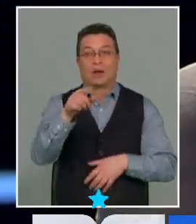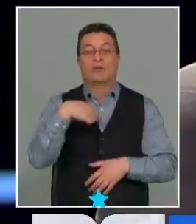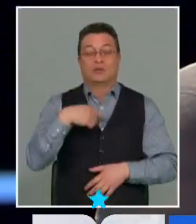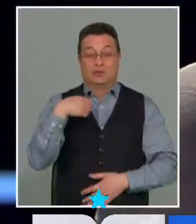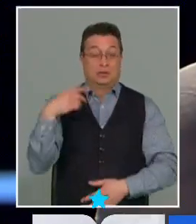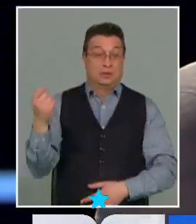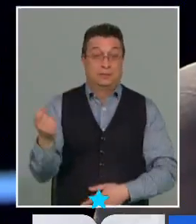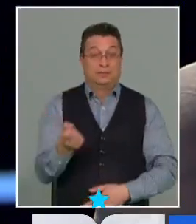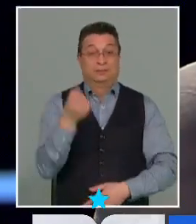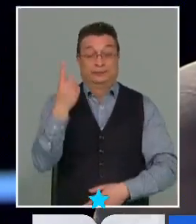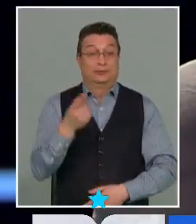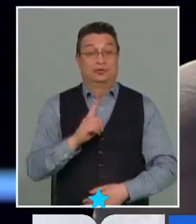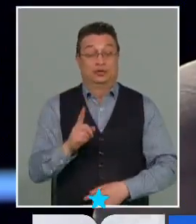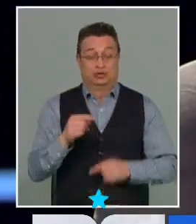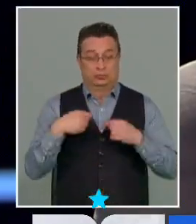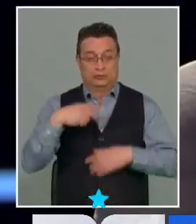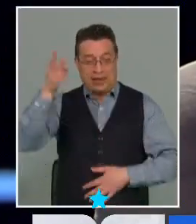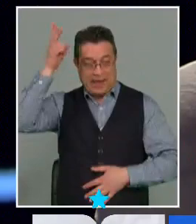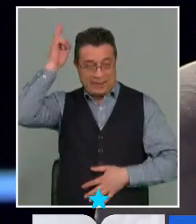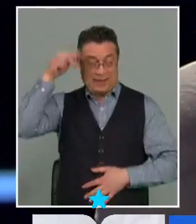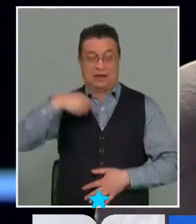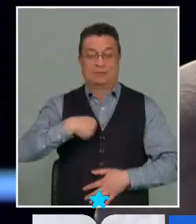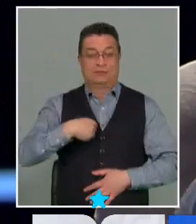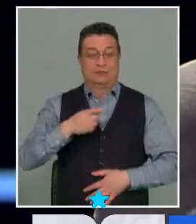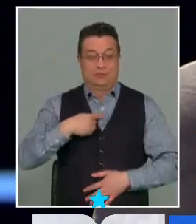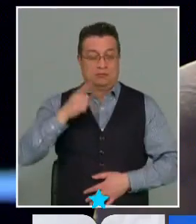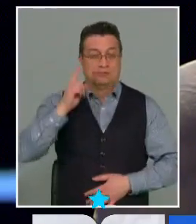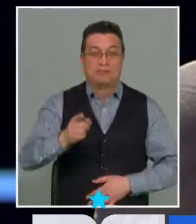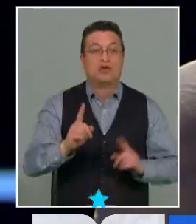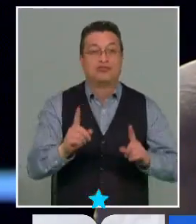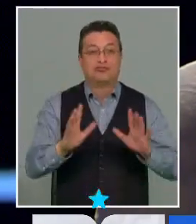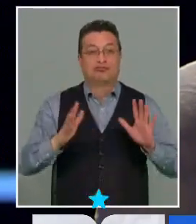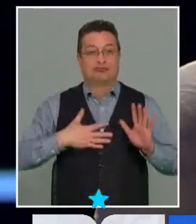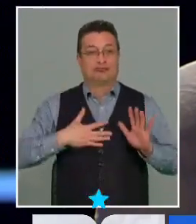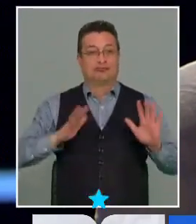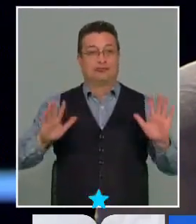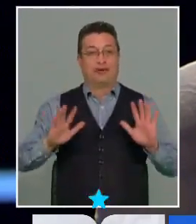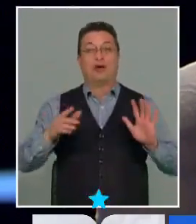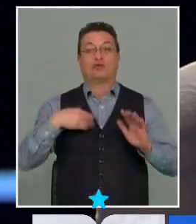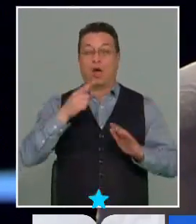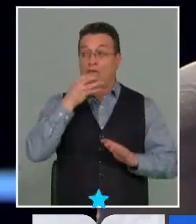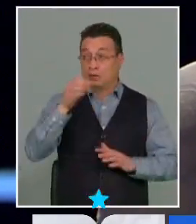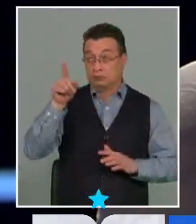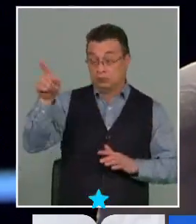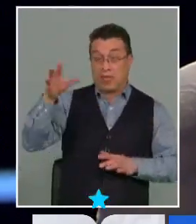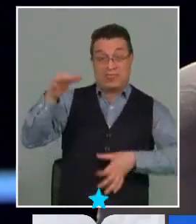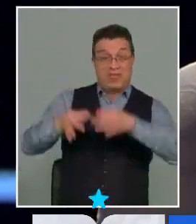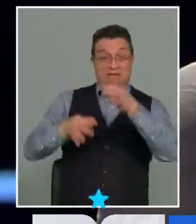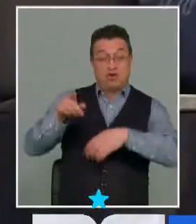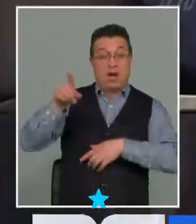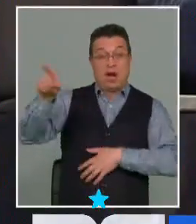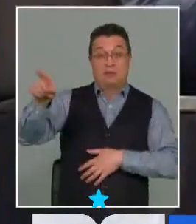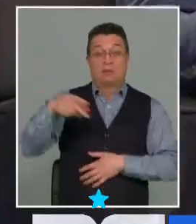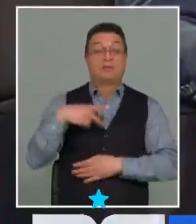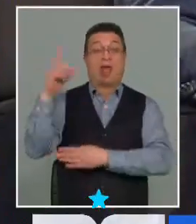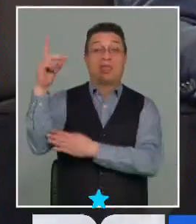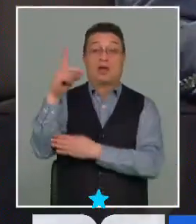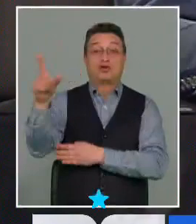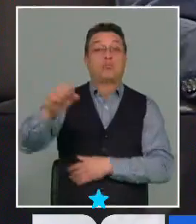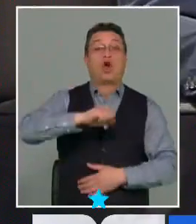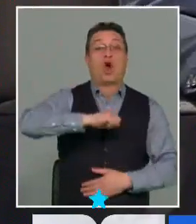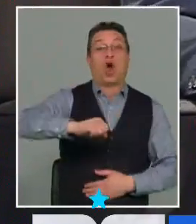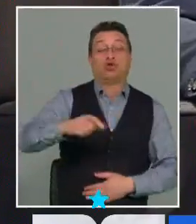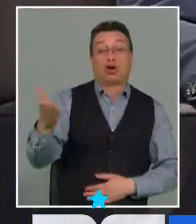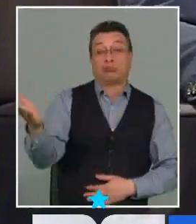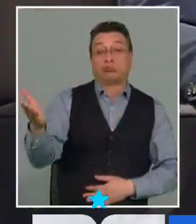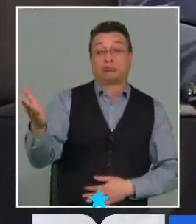mutu de mutu propios de los indígenas va a ser compuesto por un... Nosotros planteábamos que fuera un tribunal. La derecha votó en contra. Pero ¿por